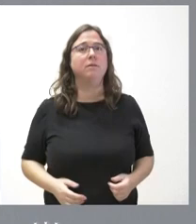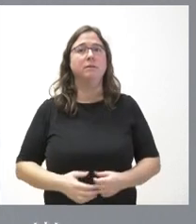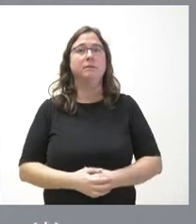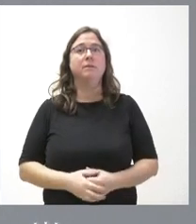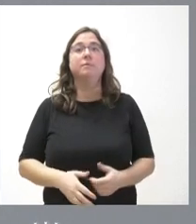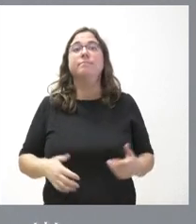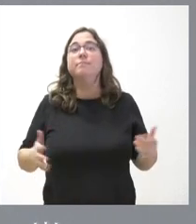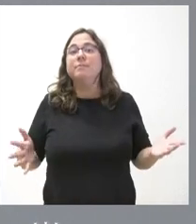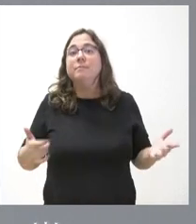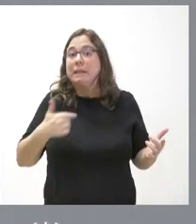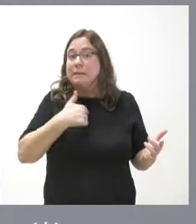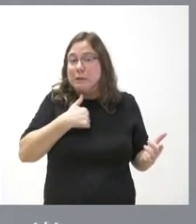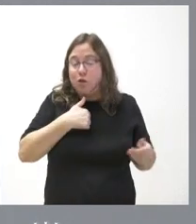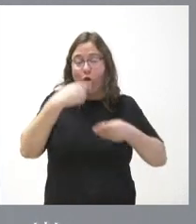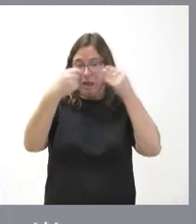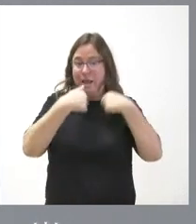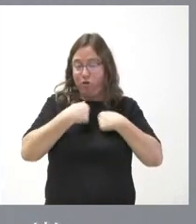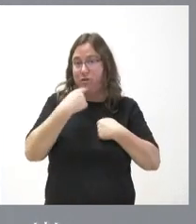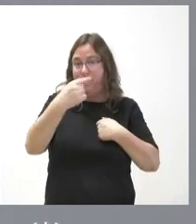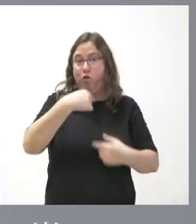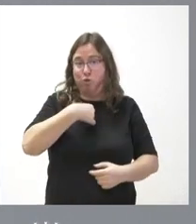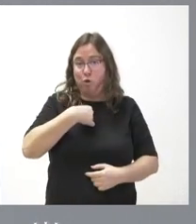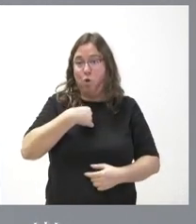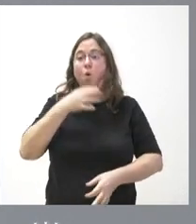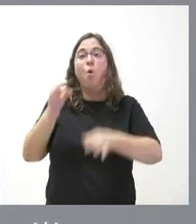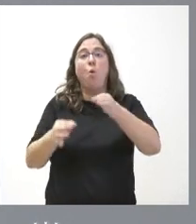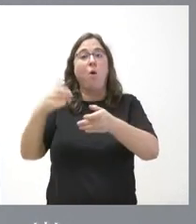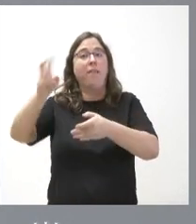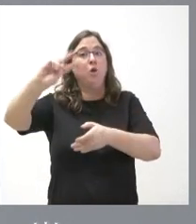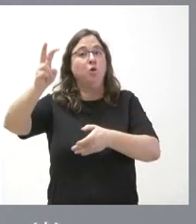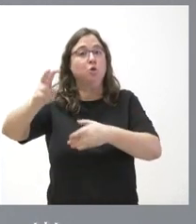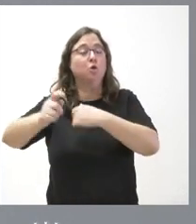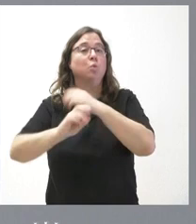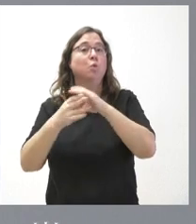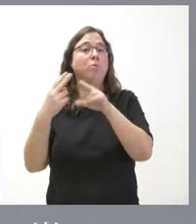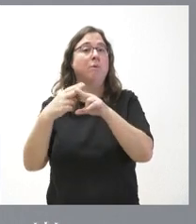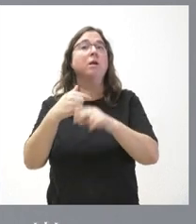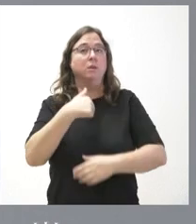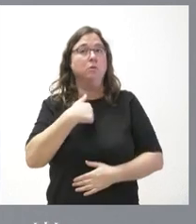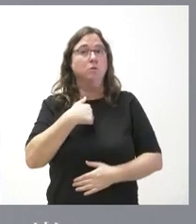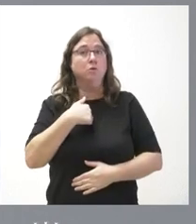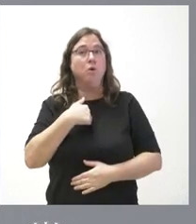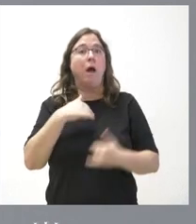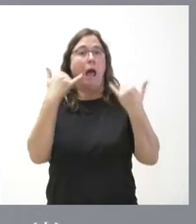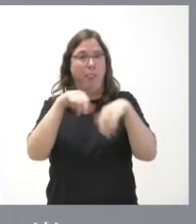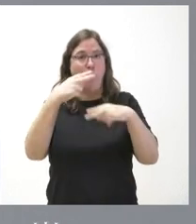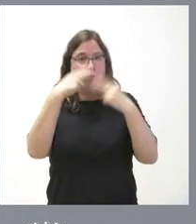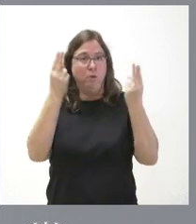Pues yo le puedo decir lo que yo haría pero yo no soy para juzgar la estrategia de otros partidos políticos yo mismo voy a ir a un acto público